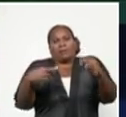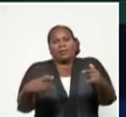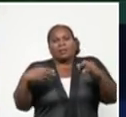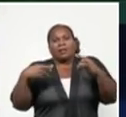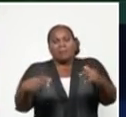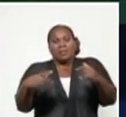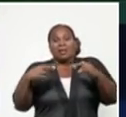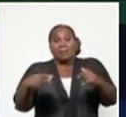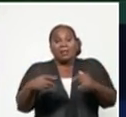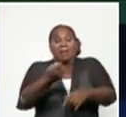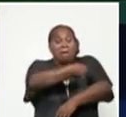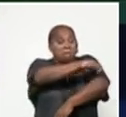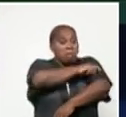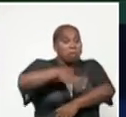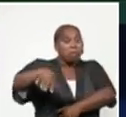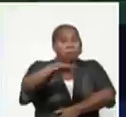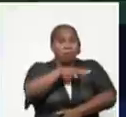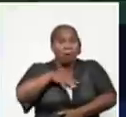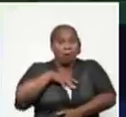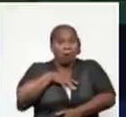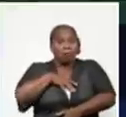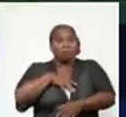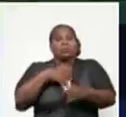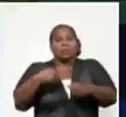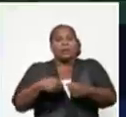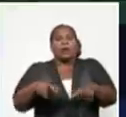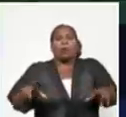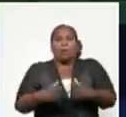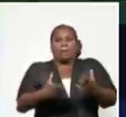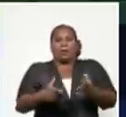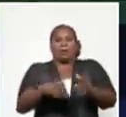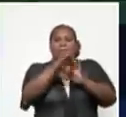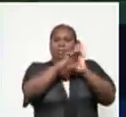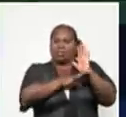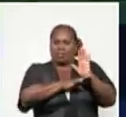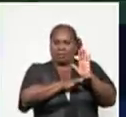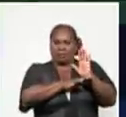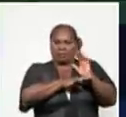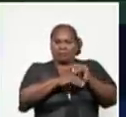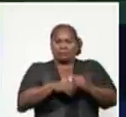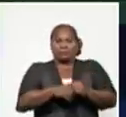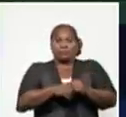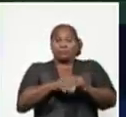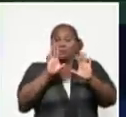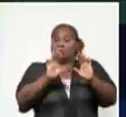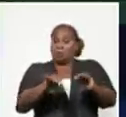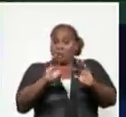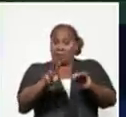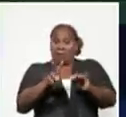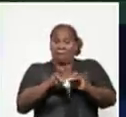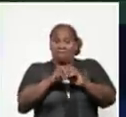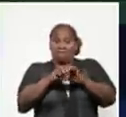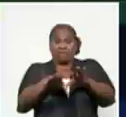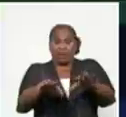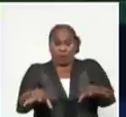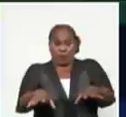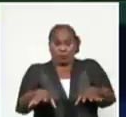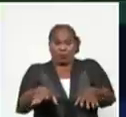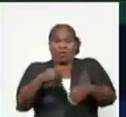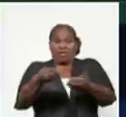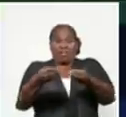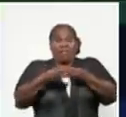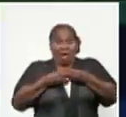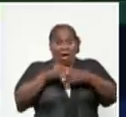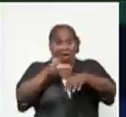percepción de riesgo necesaria para su control. Y cuando hablaba de que el virus que provoca esta enfermedad es